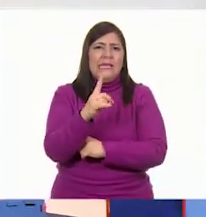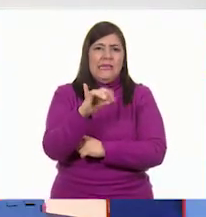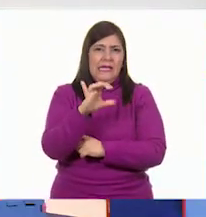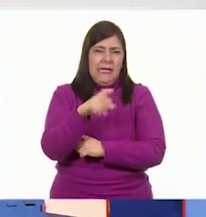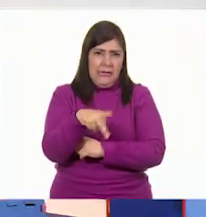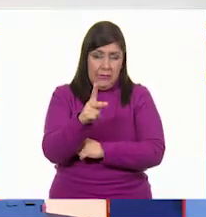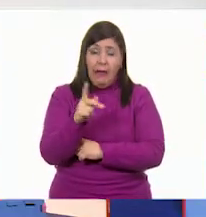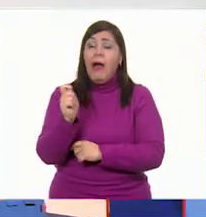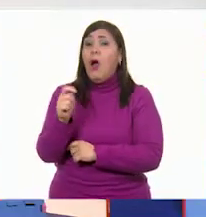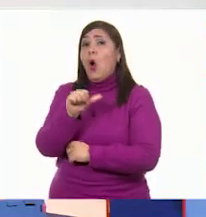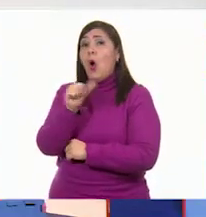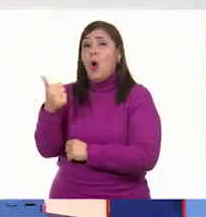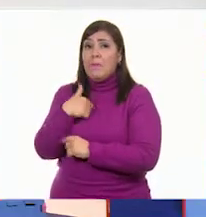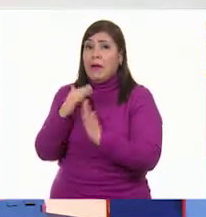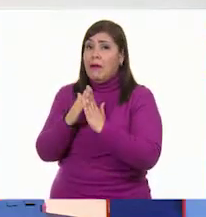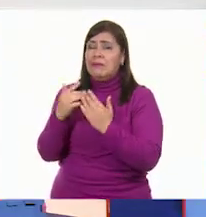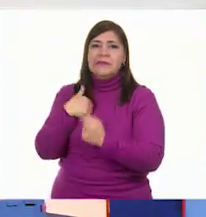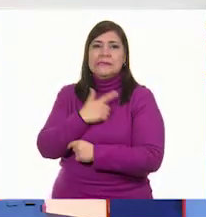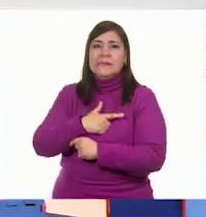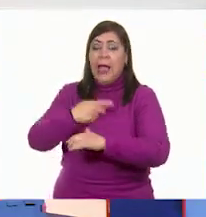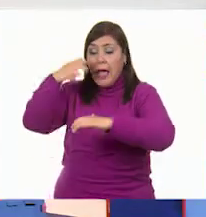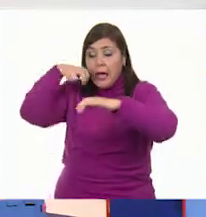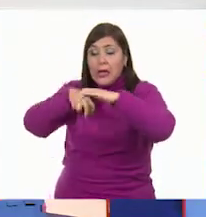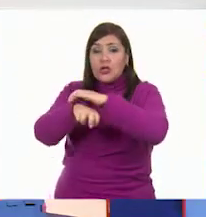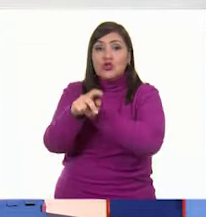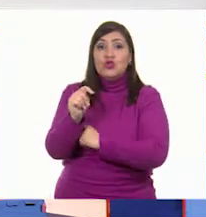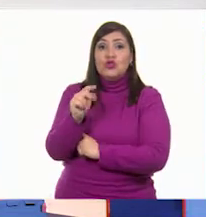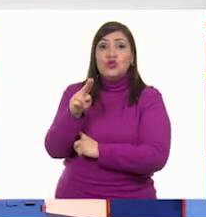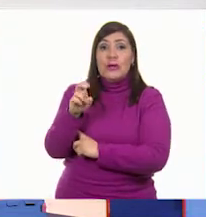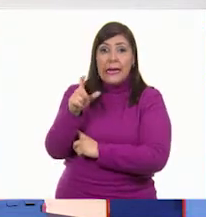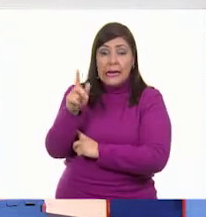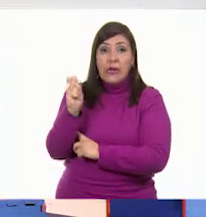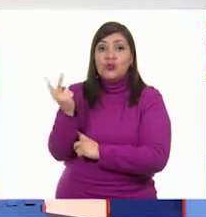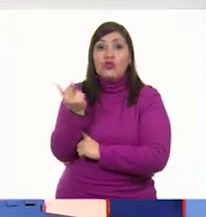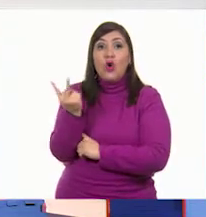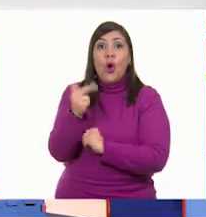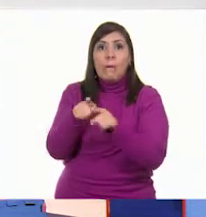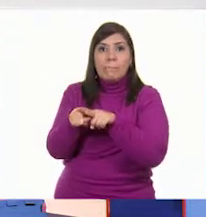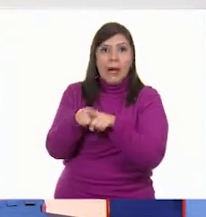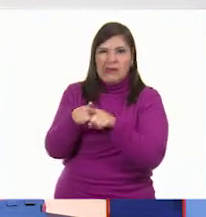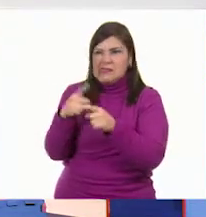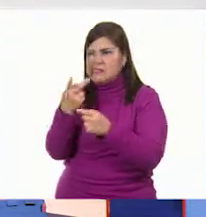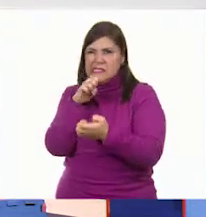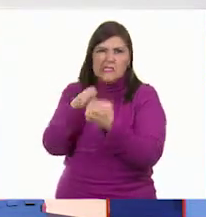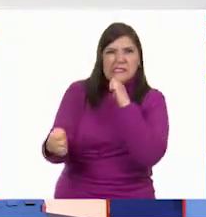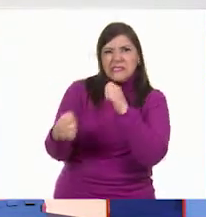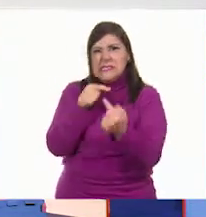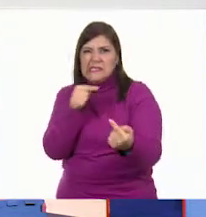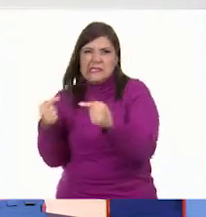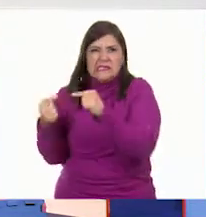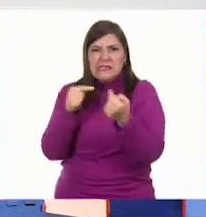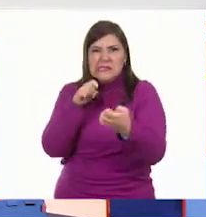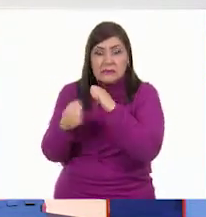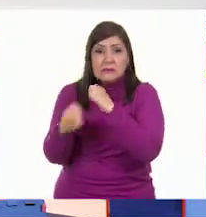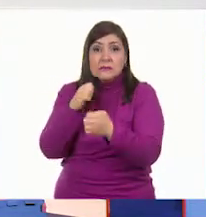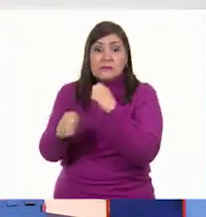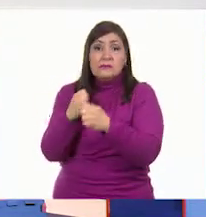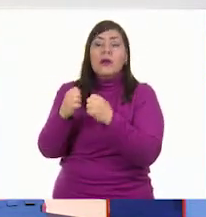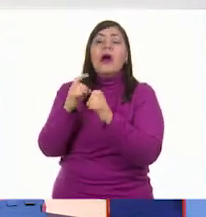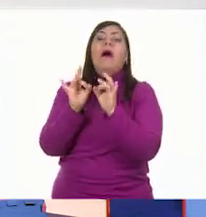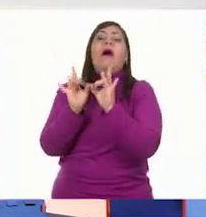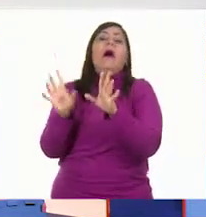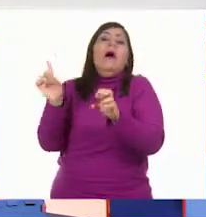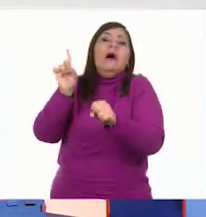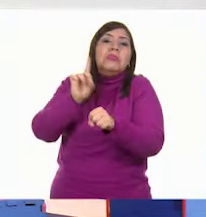de los libros que me gustan es la del túnel. Se trata de dos hermanos que se pelean y se pelean y se pelean y llega un día